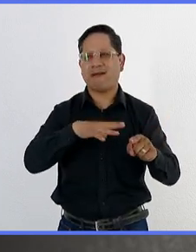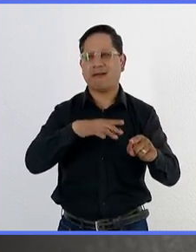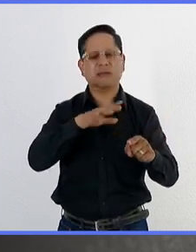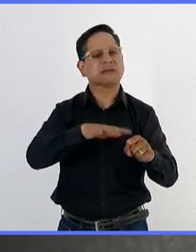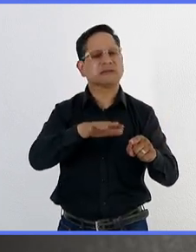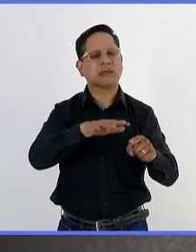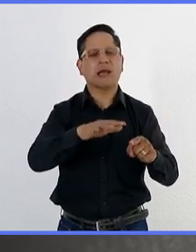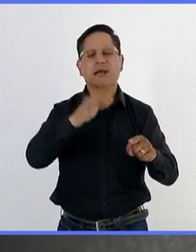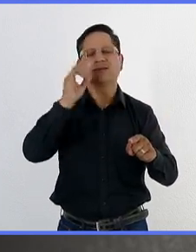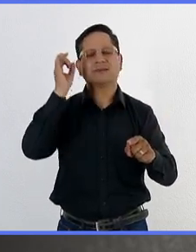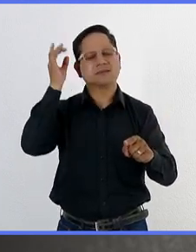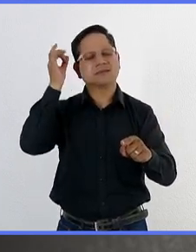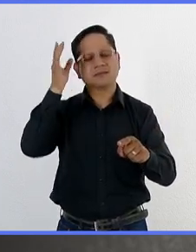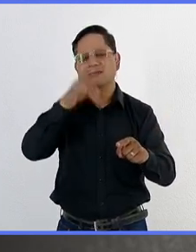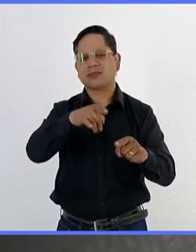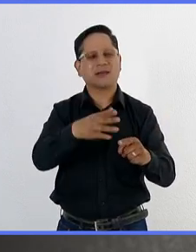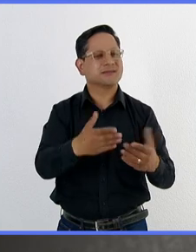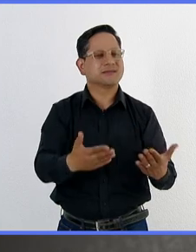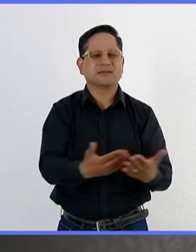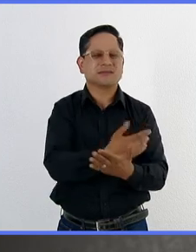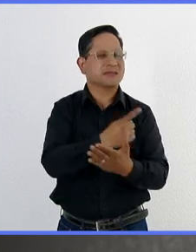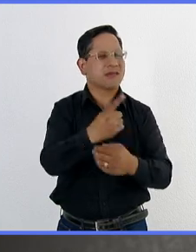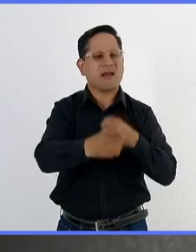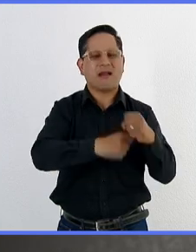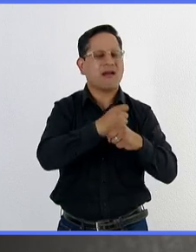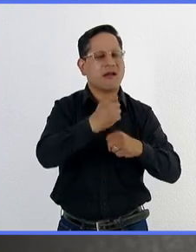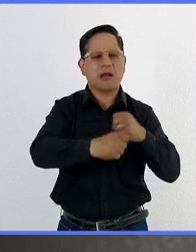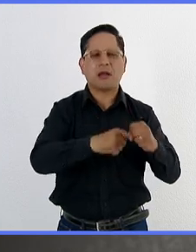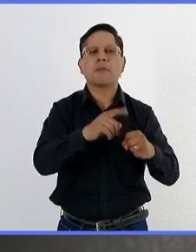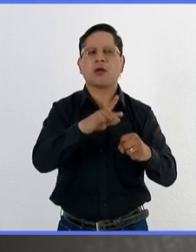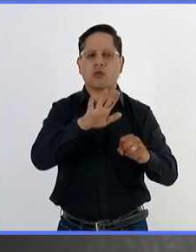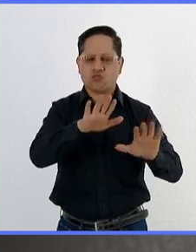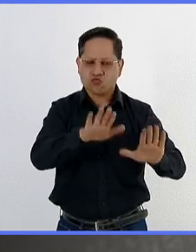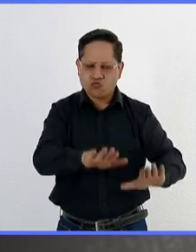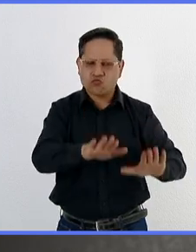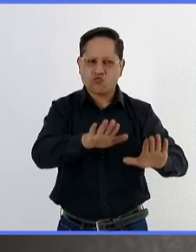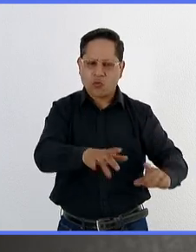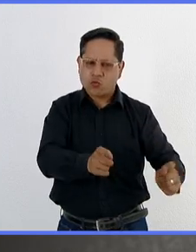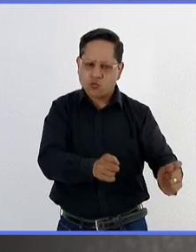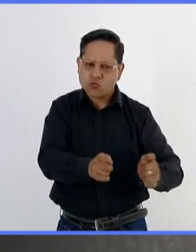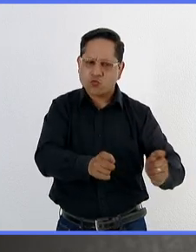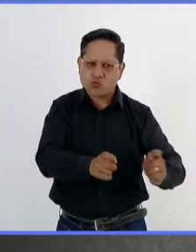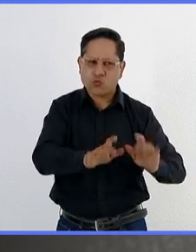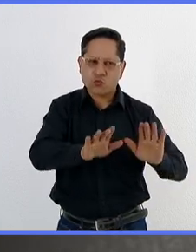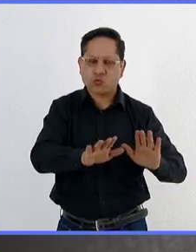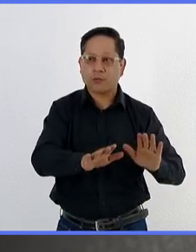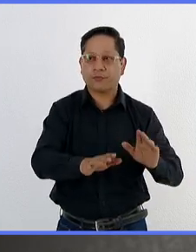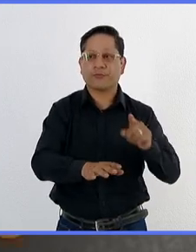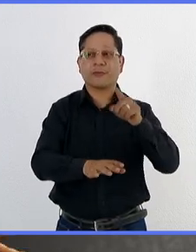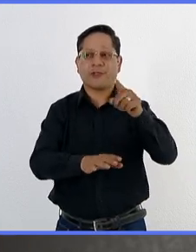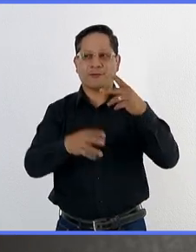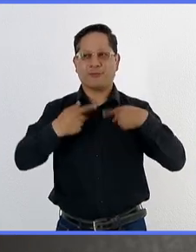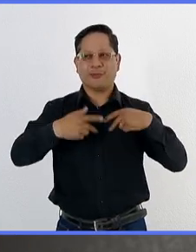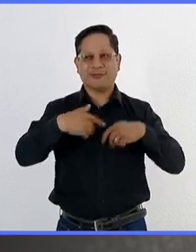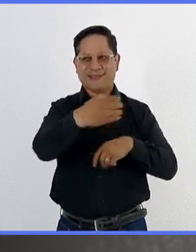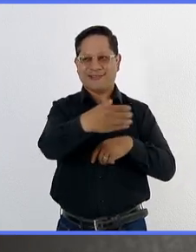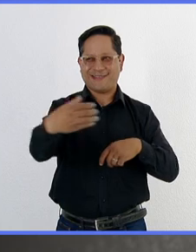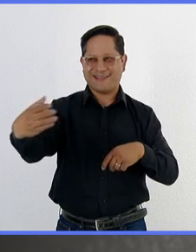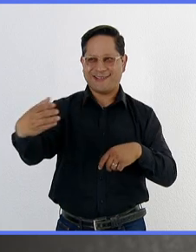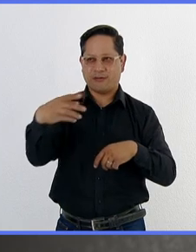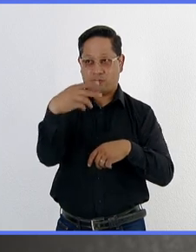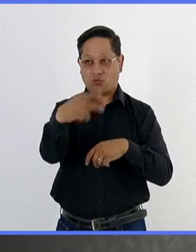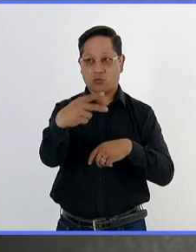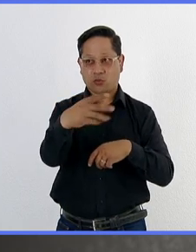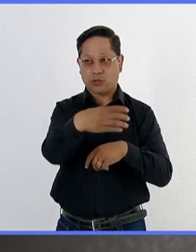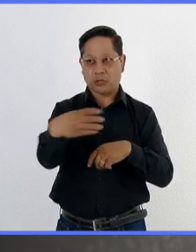son hasta cierto punto nativas, que llevamos muchos años trabajando, pero es importante coadyuvar con los productores para hacer el control de estas